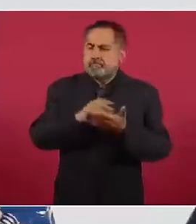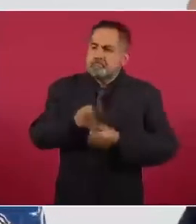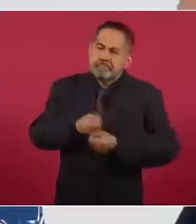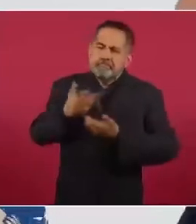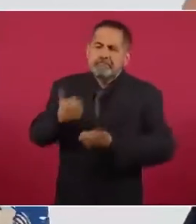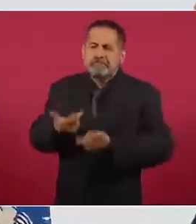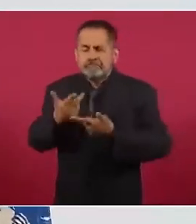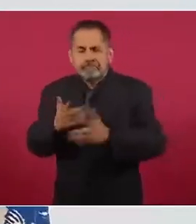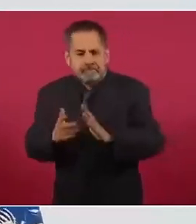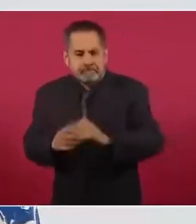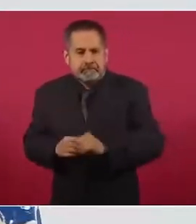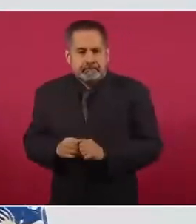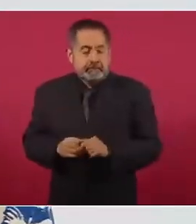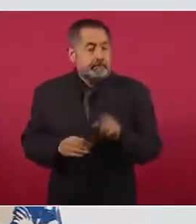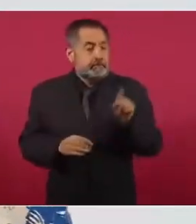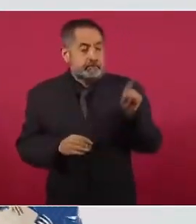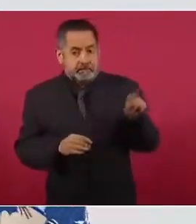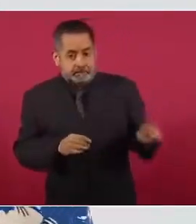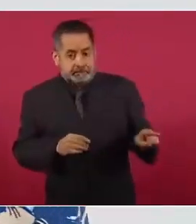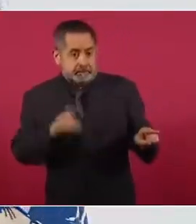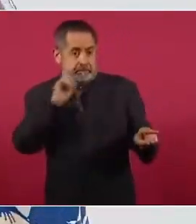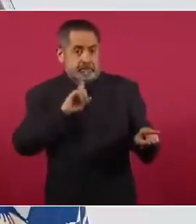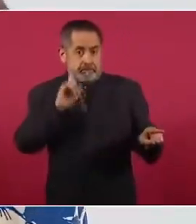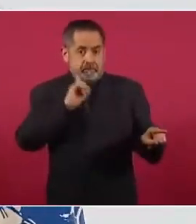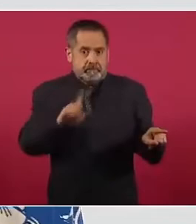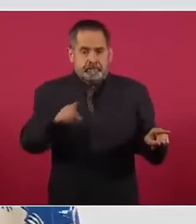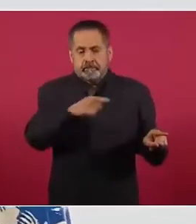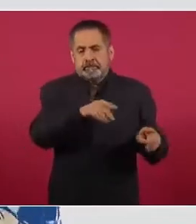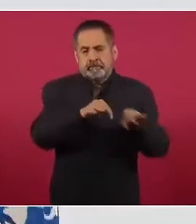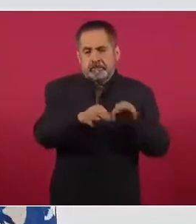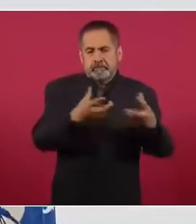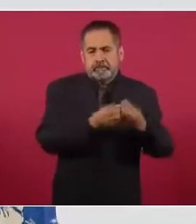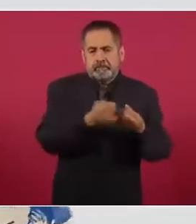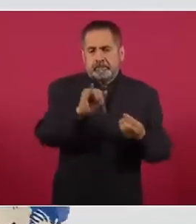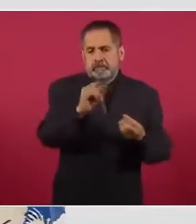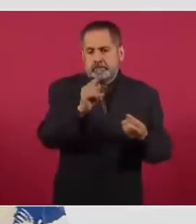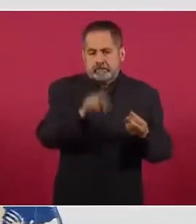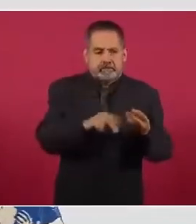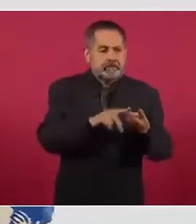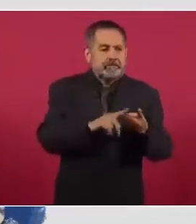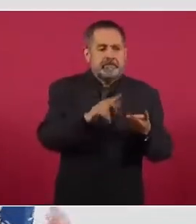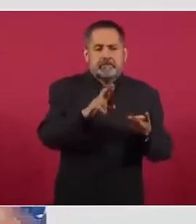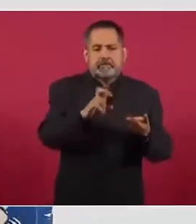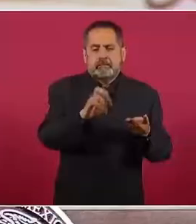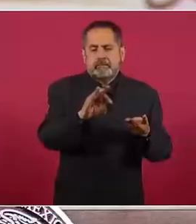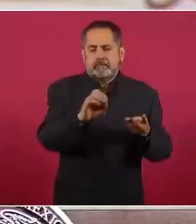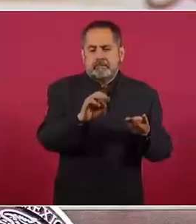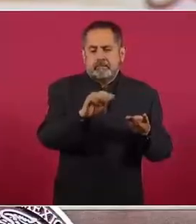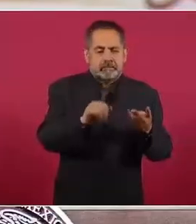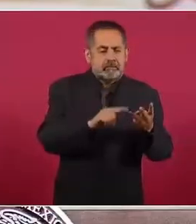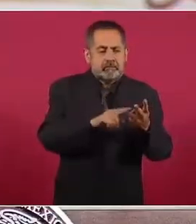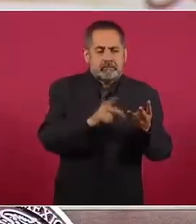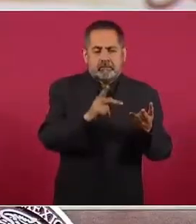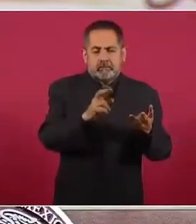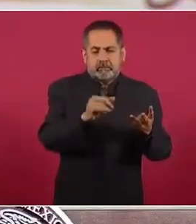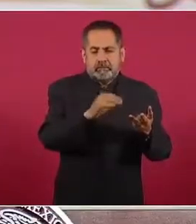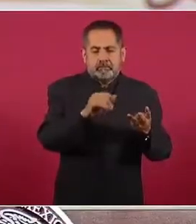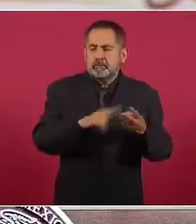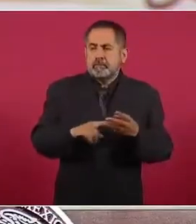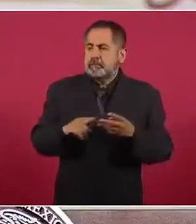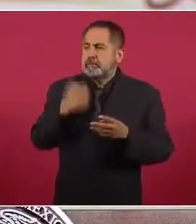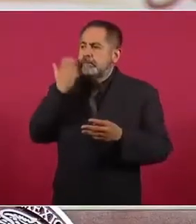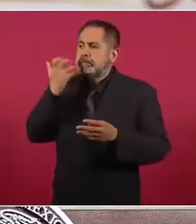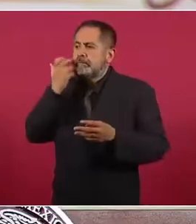la profesora del ITAMI, editorialista de Reforma y Proceso, descontextualizó la declaración del presidente